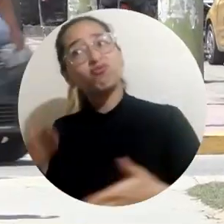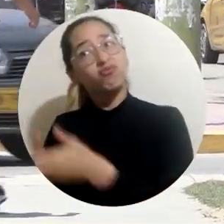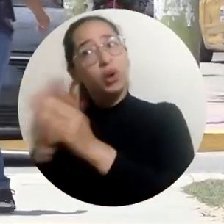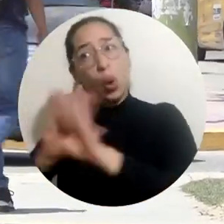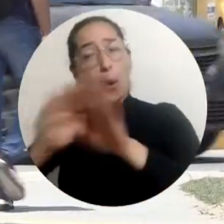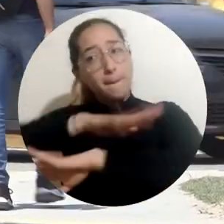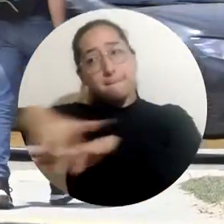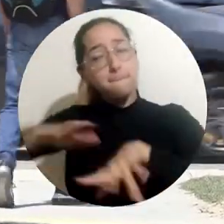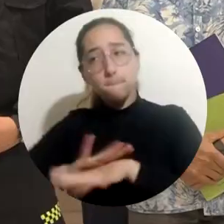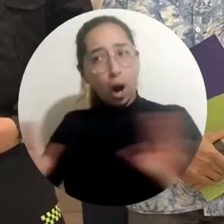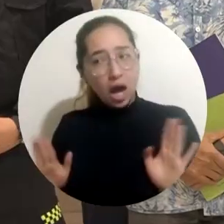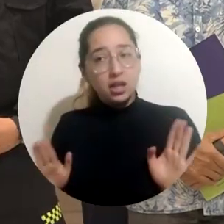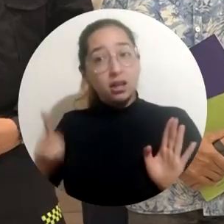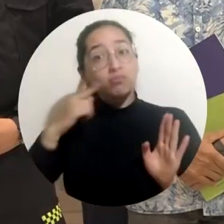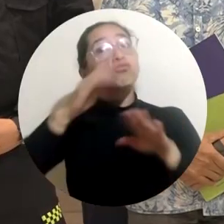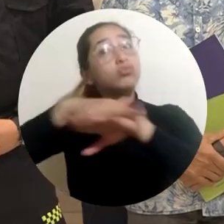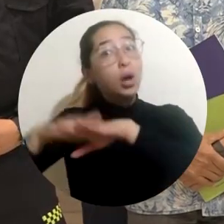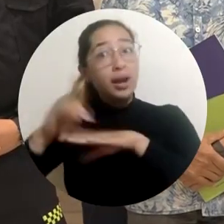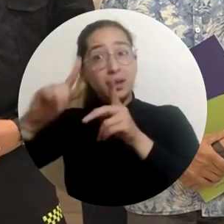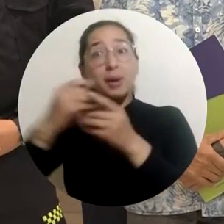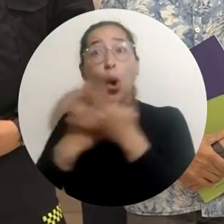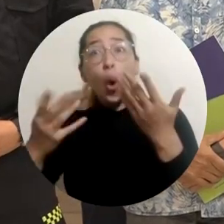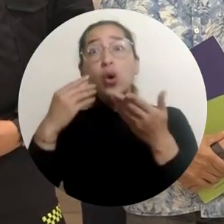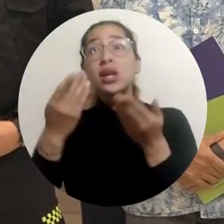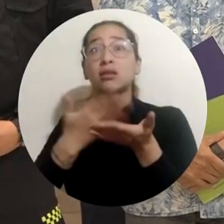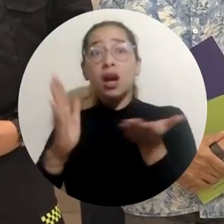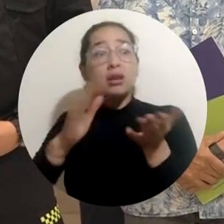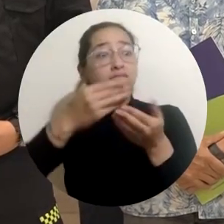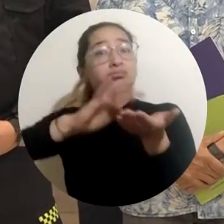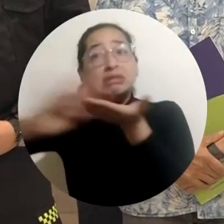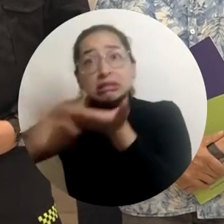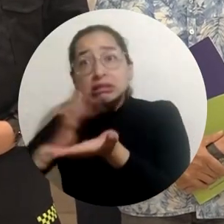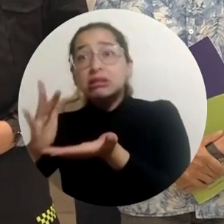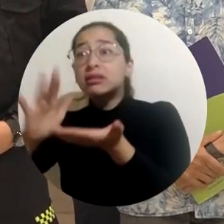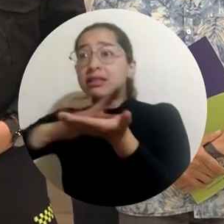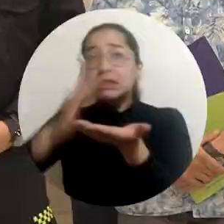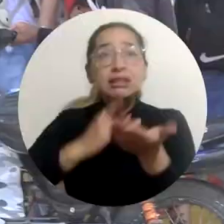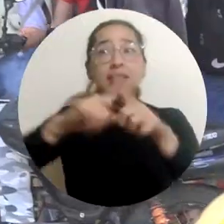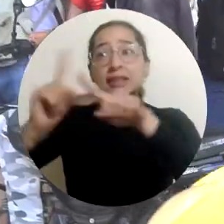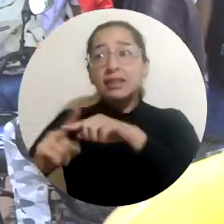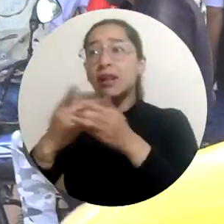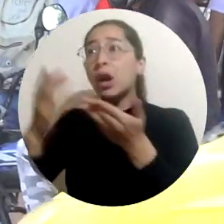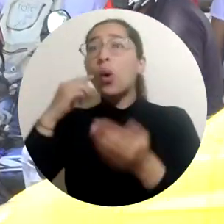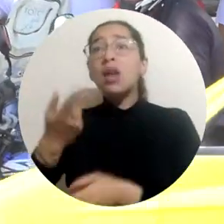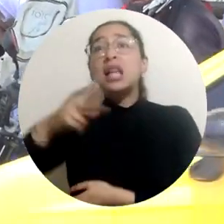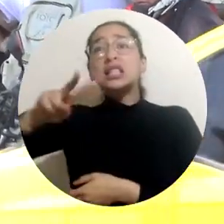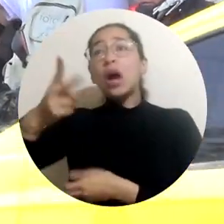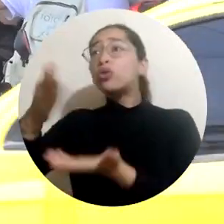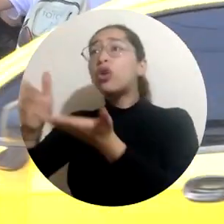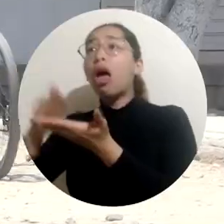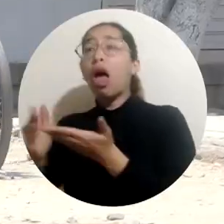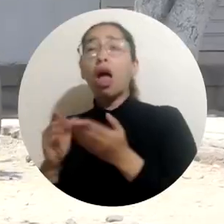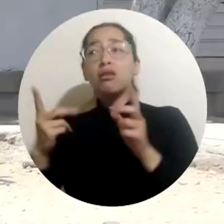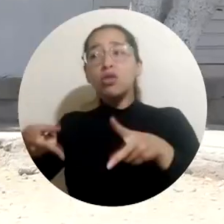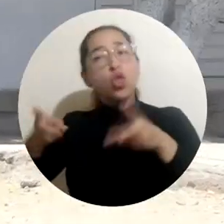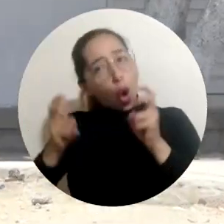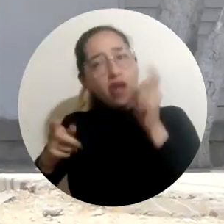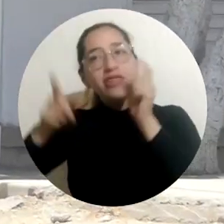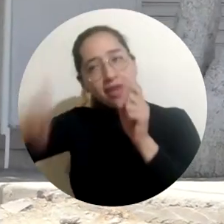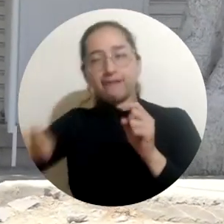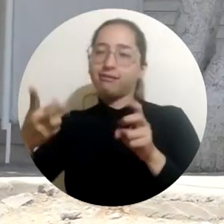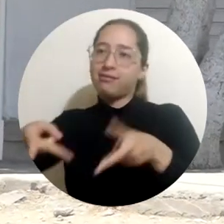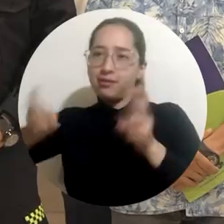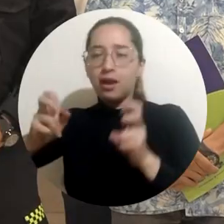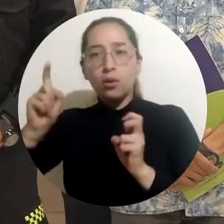de estos delincuentes, el llamado a muchos es, por favor, no compren cosas de segunda, no compren cosas de baja. Pidan la precedencia de eso porque muchos de esos elementos